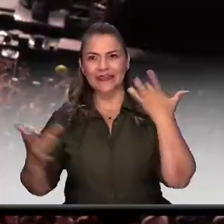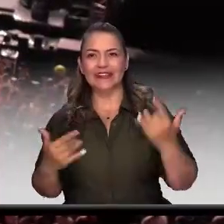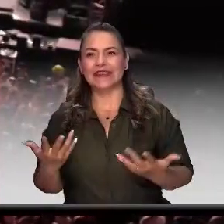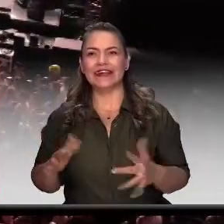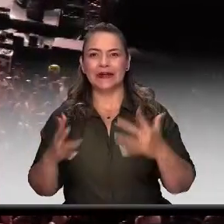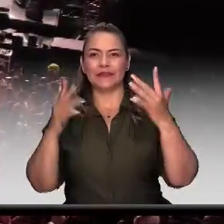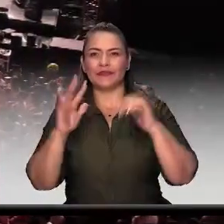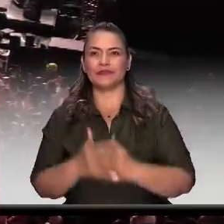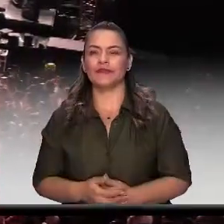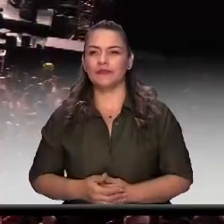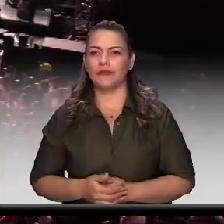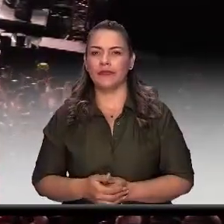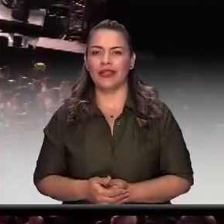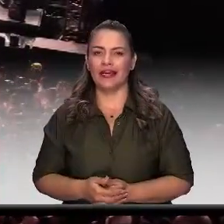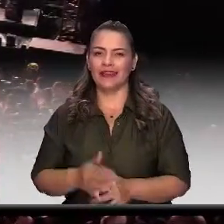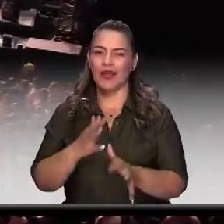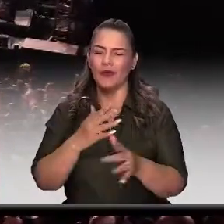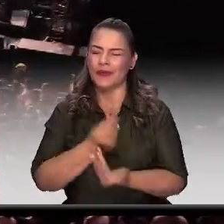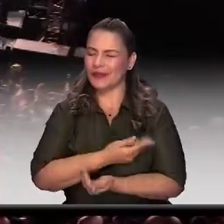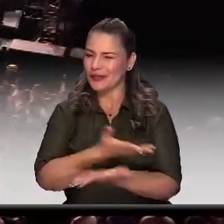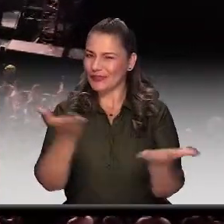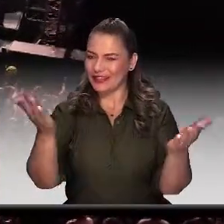De parte de Itagüí, mi amor, eso es todo.